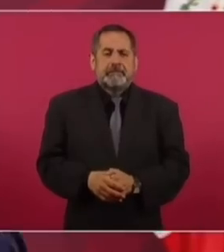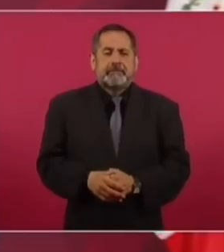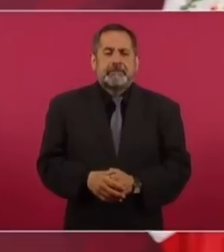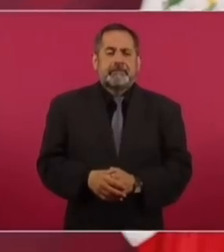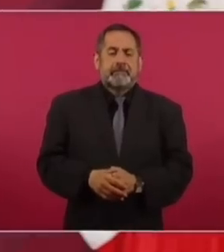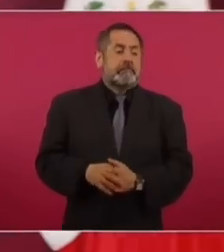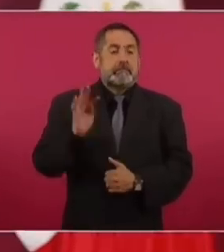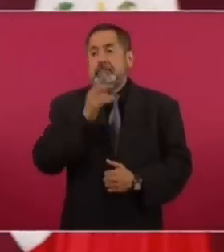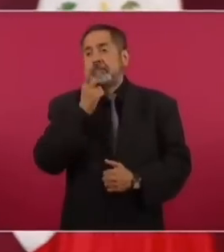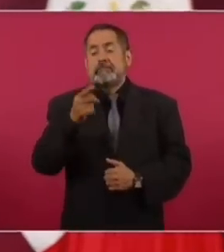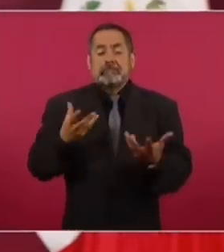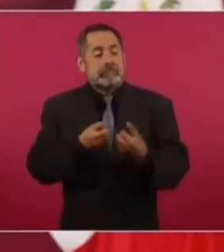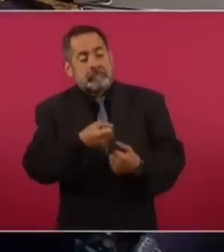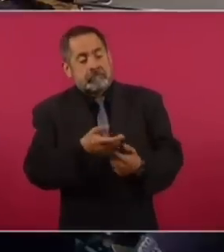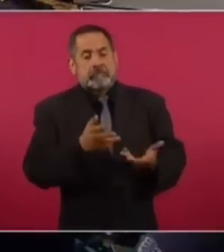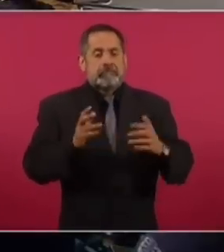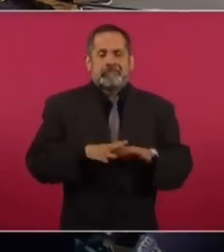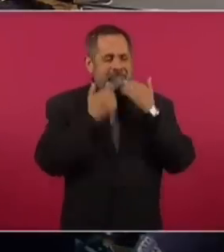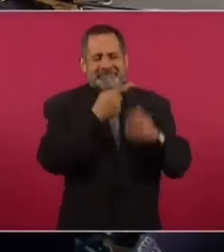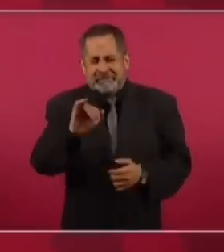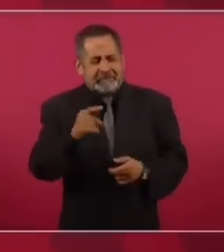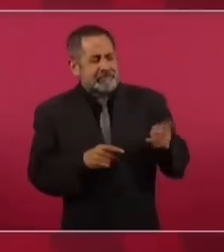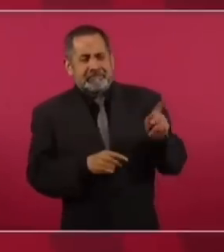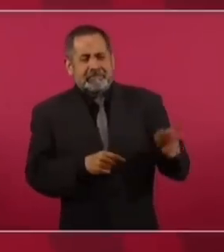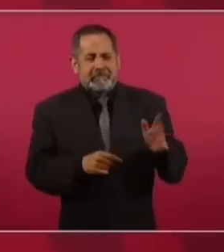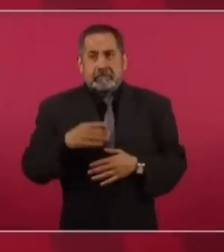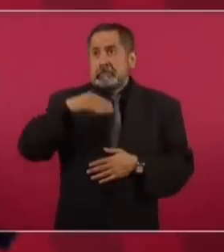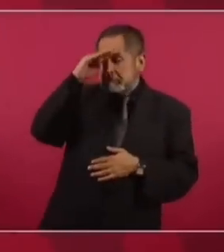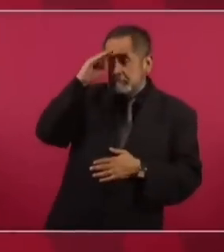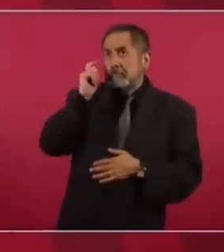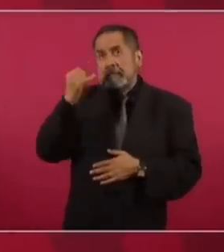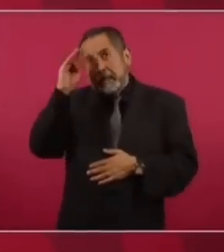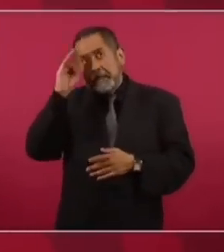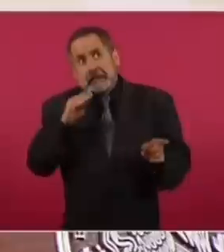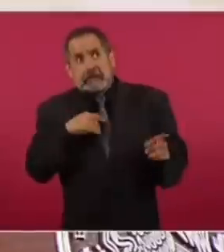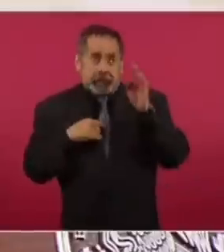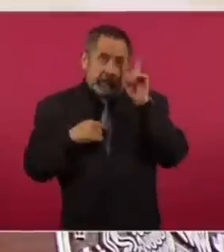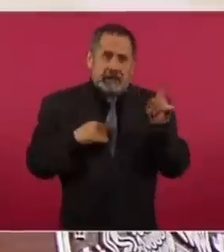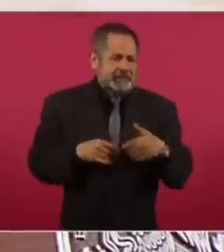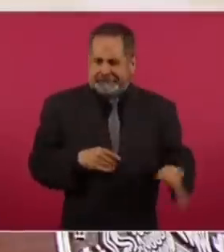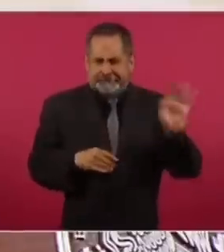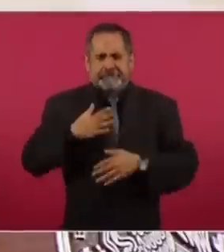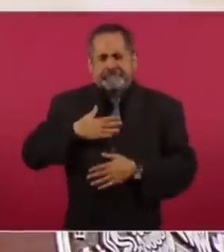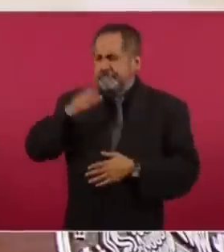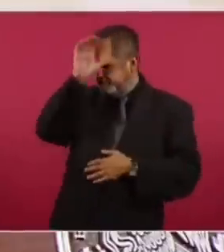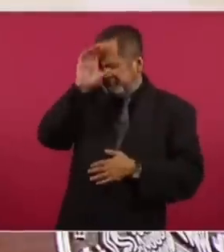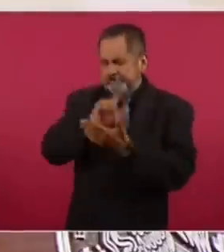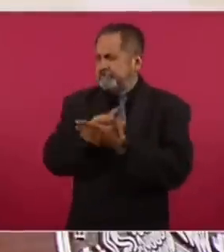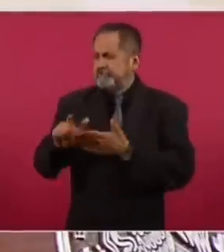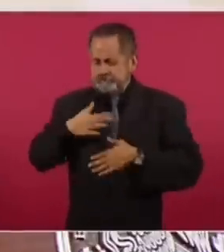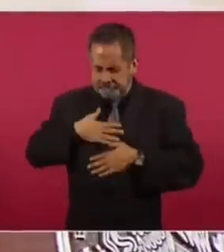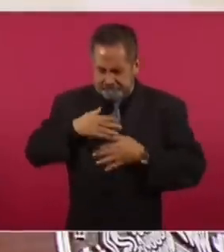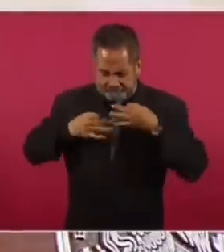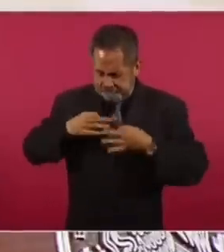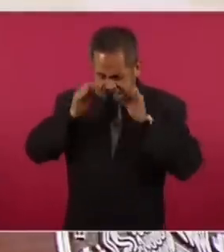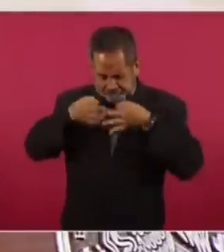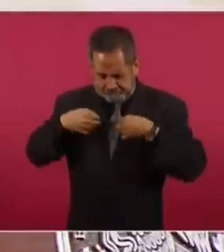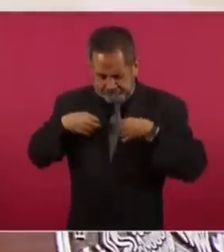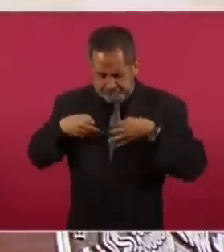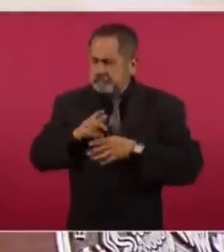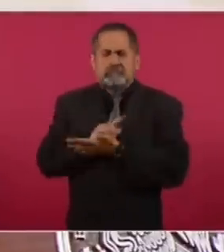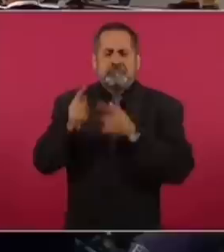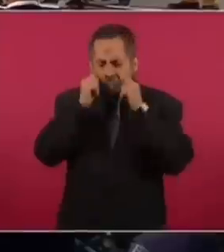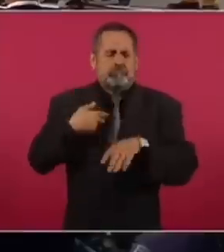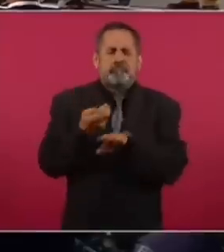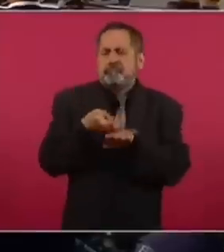¿Qué va a decir este cualquiera de estos personajes? No, estoy tranquilo con mi conciencia, mi tribunal, es mi conciencia.